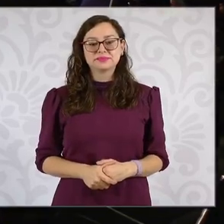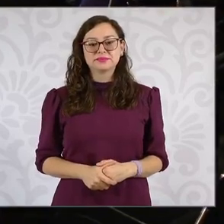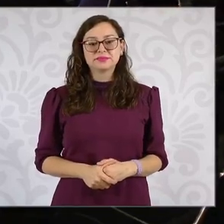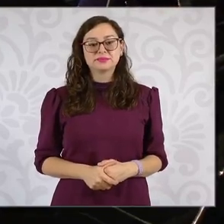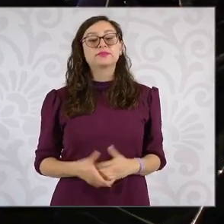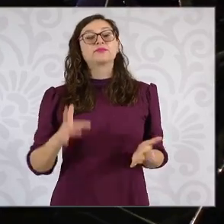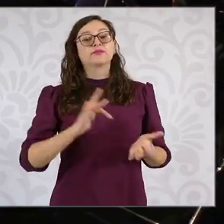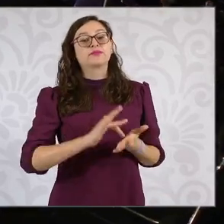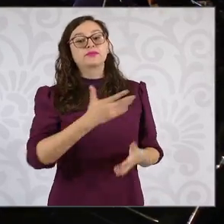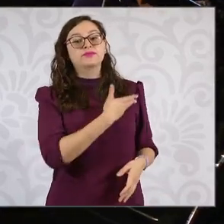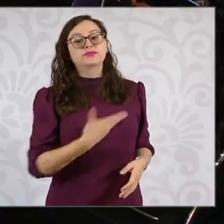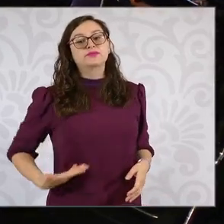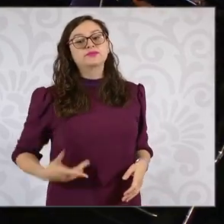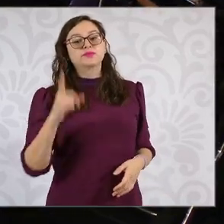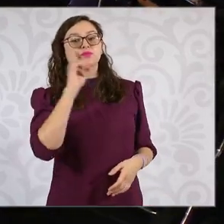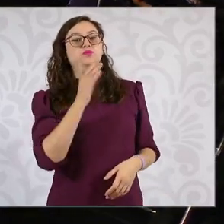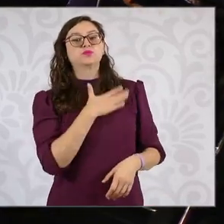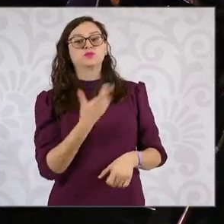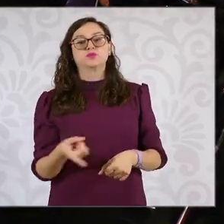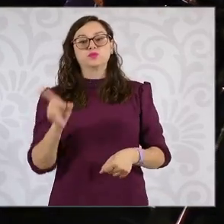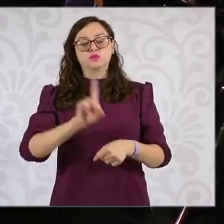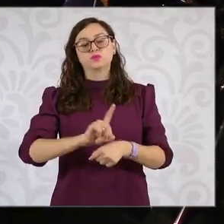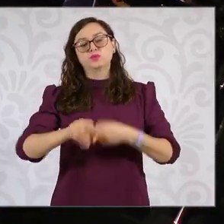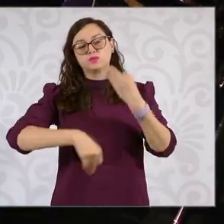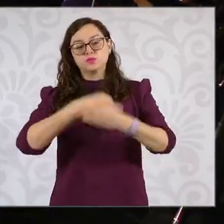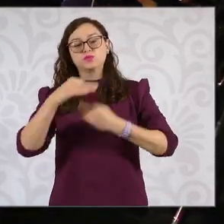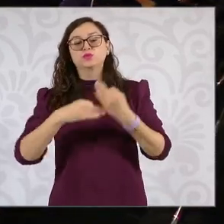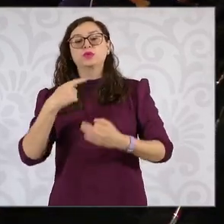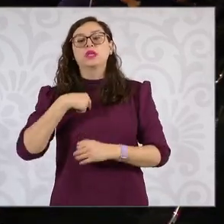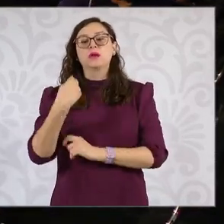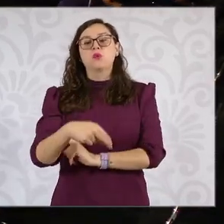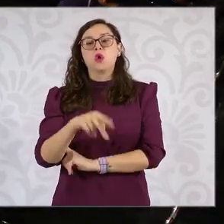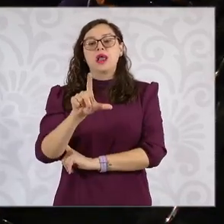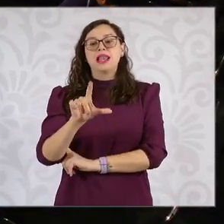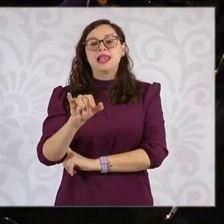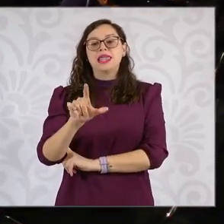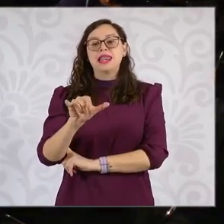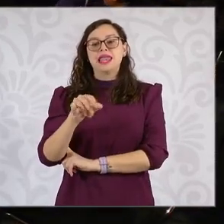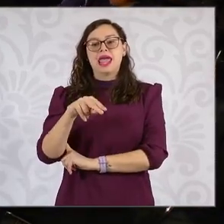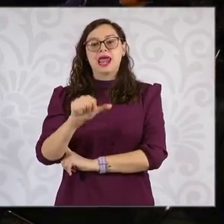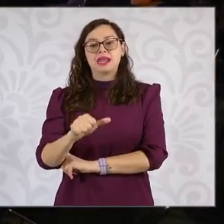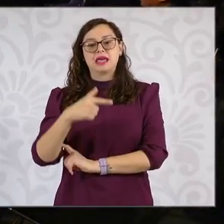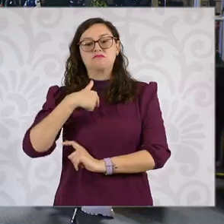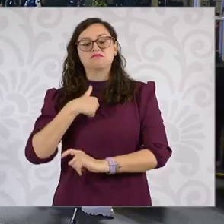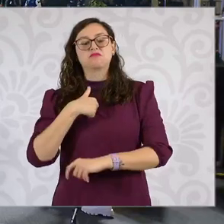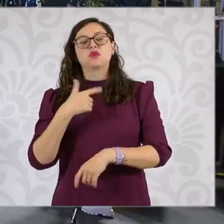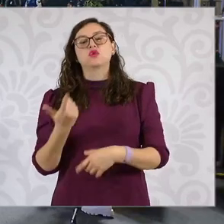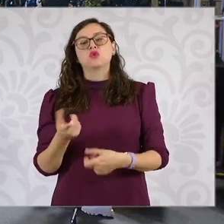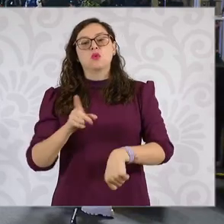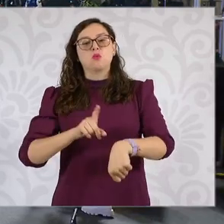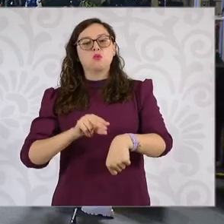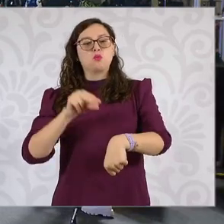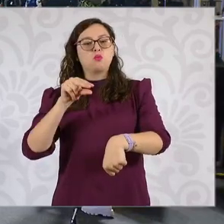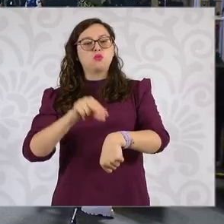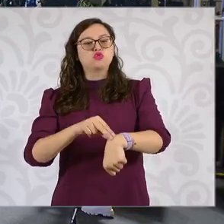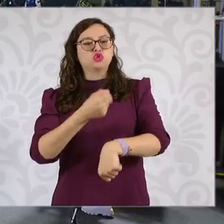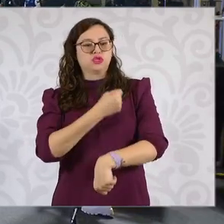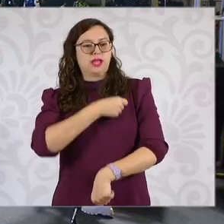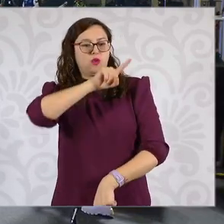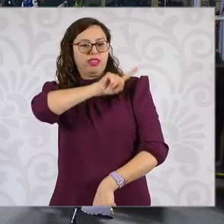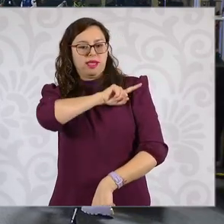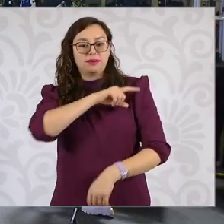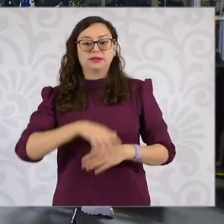Gracias, presidenta. Muy buenos días a todas y a todos. Liliana Noble de Pulso Saludable. Sobre esta reforma en las escuelas, presidenta, ¿qué va a pasar